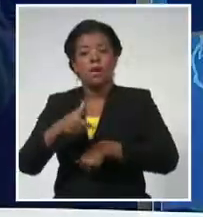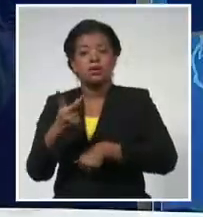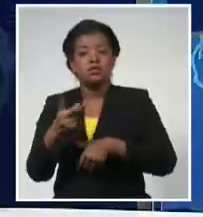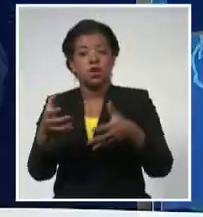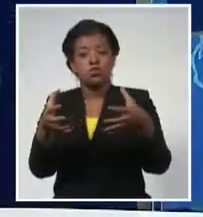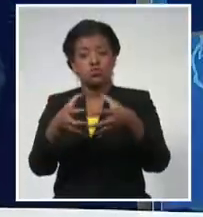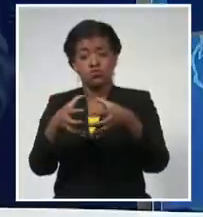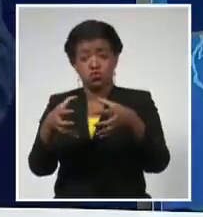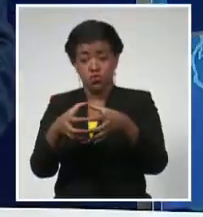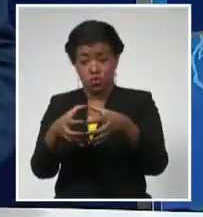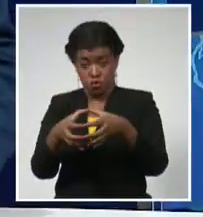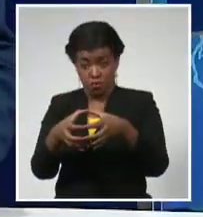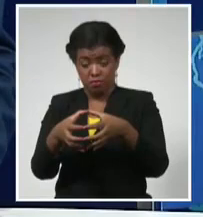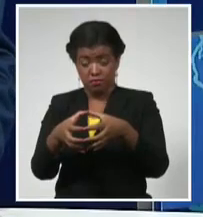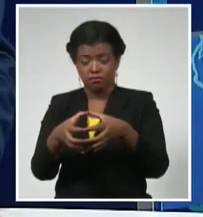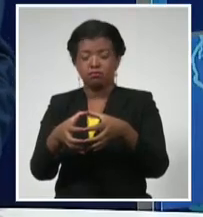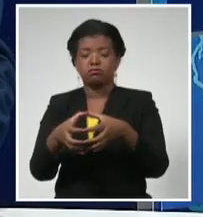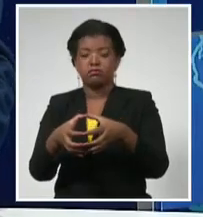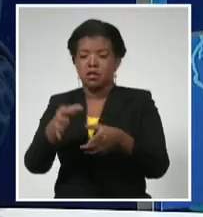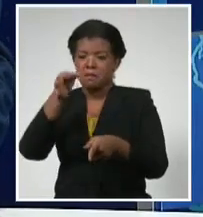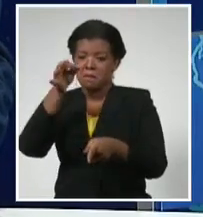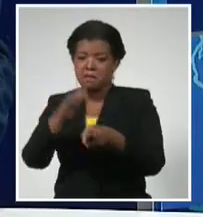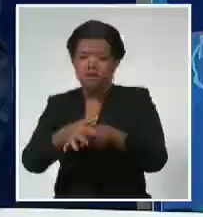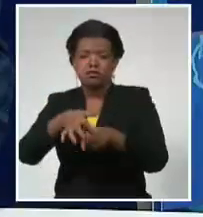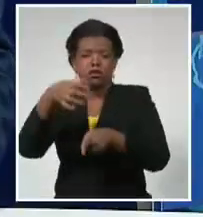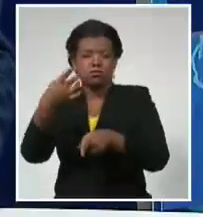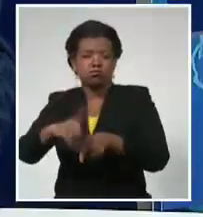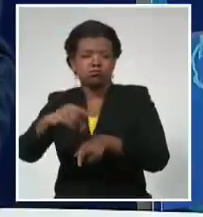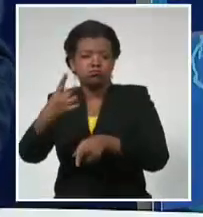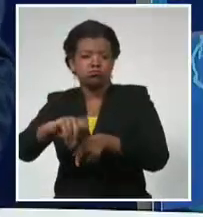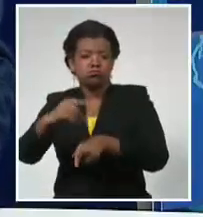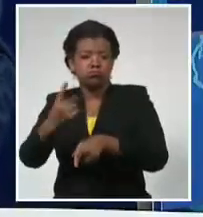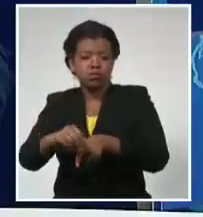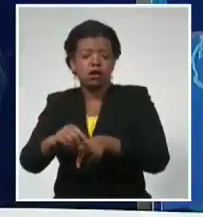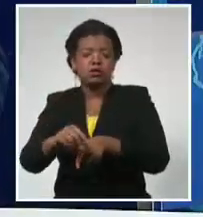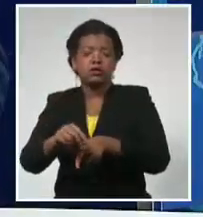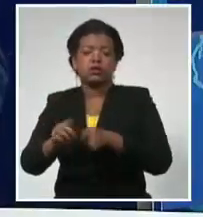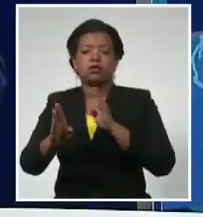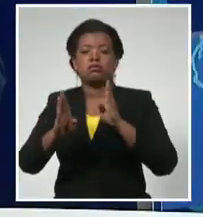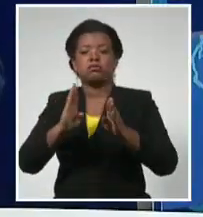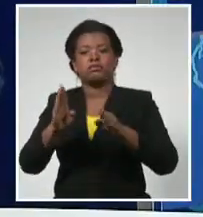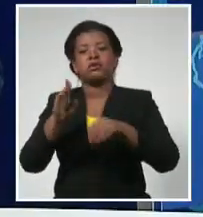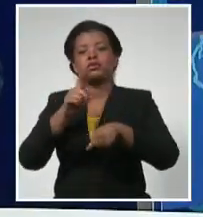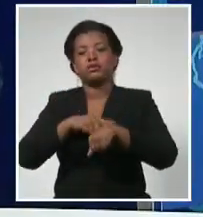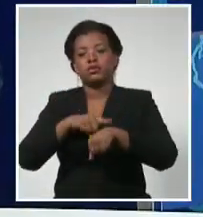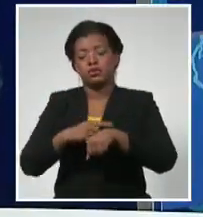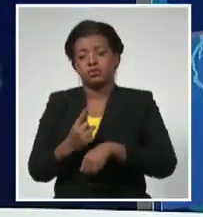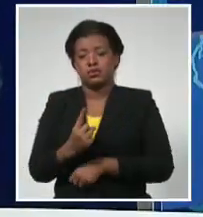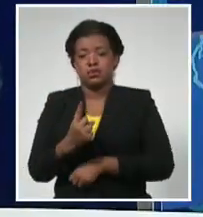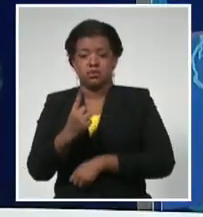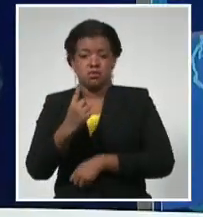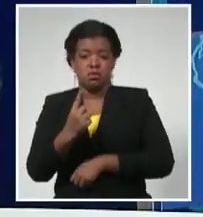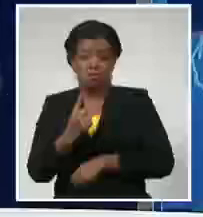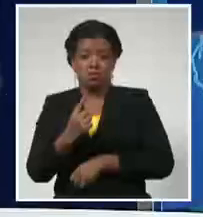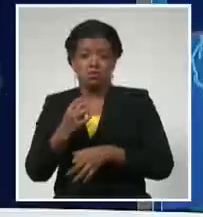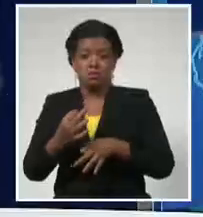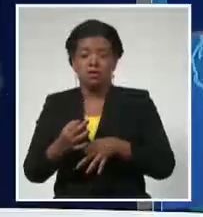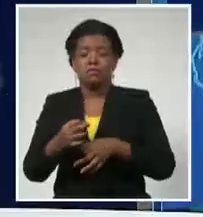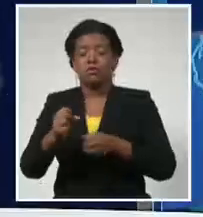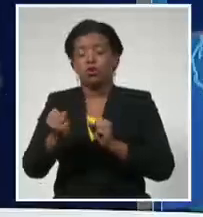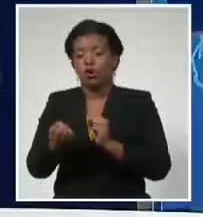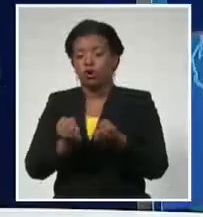Soberana 2 comenzó sin contratiempos. El ensayo clínico fase 1 llegó de su aprobación por parte del Centro para el Control Estatal de